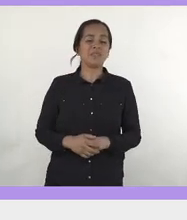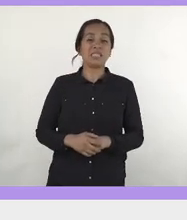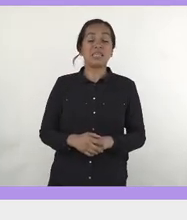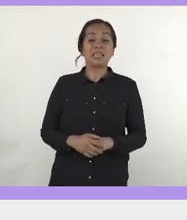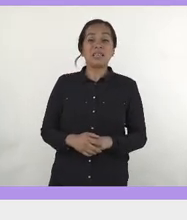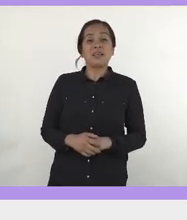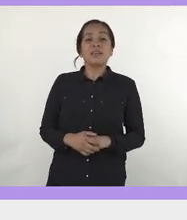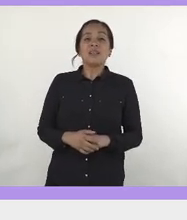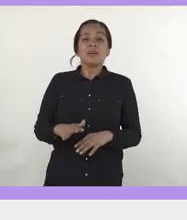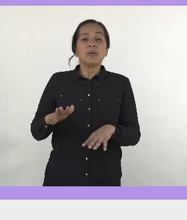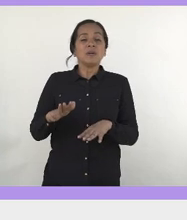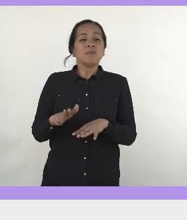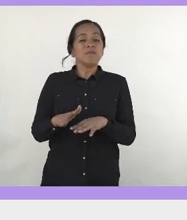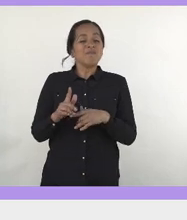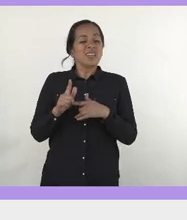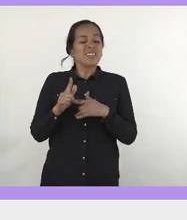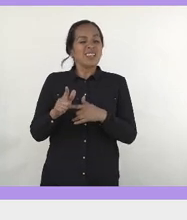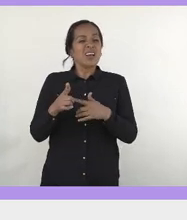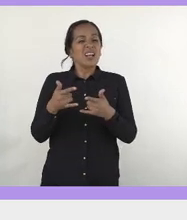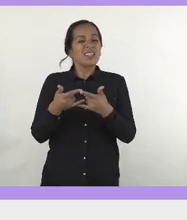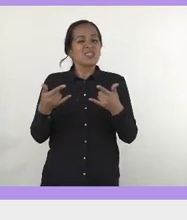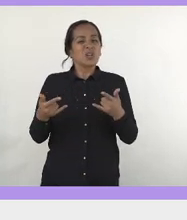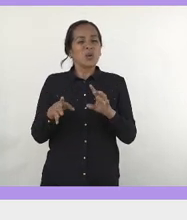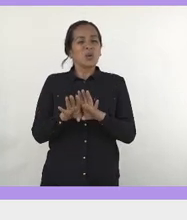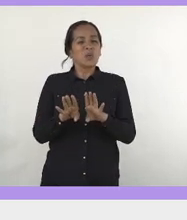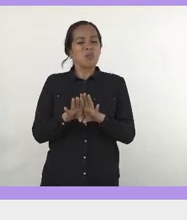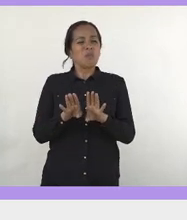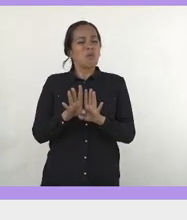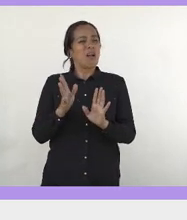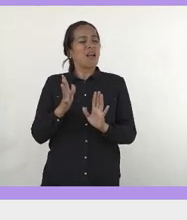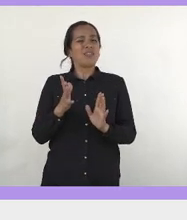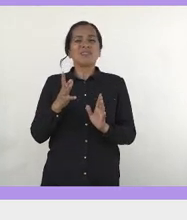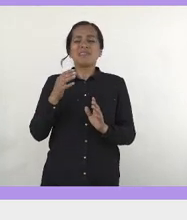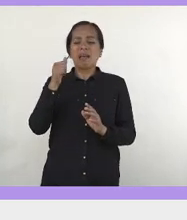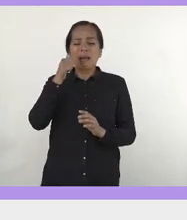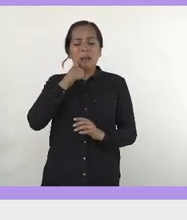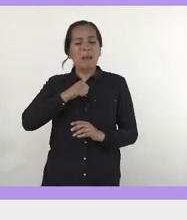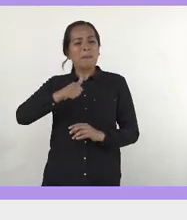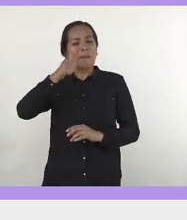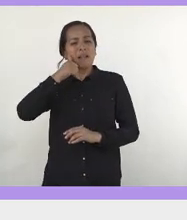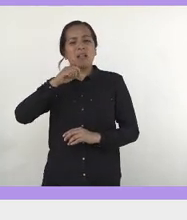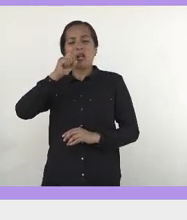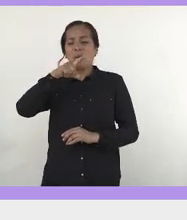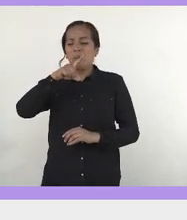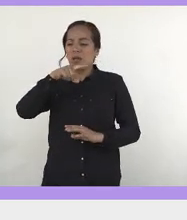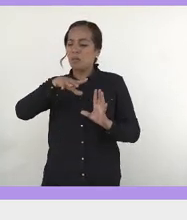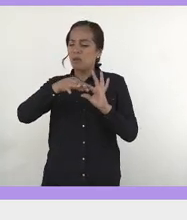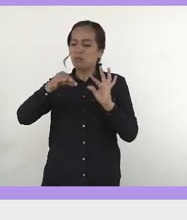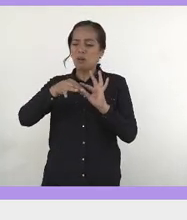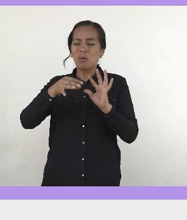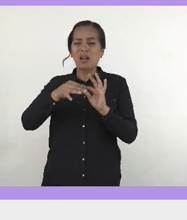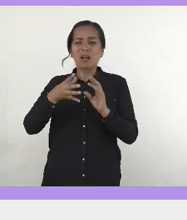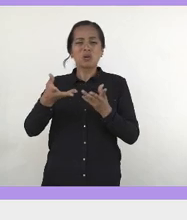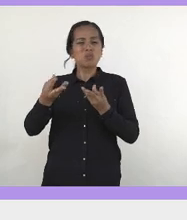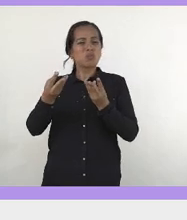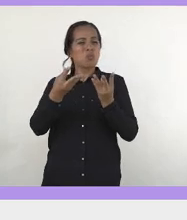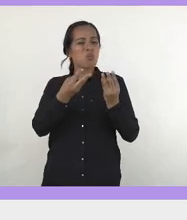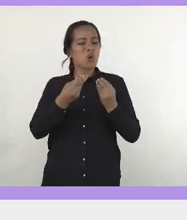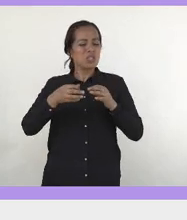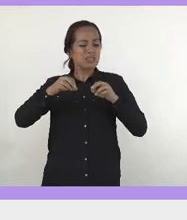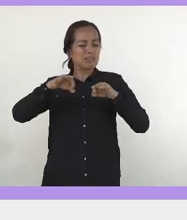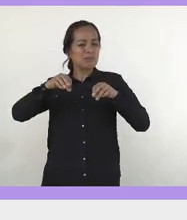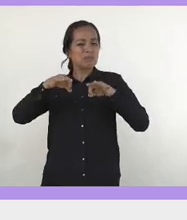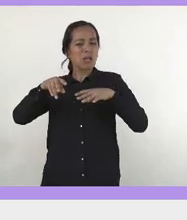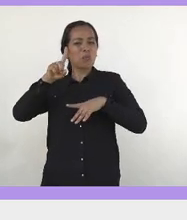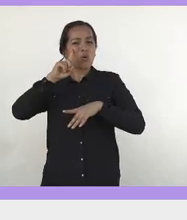porque siento que un poco lo que nos han contado durante toda la vida es justamente eso, que es un conflicto que en una oficina